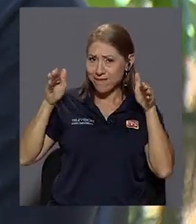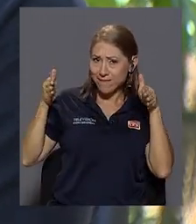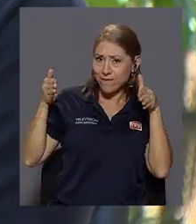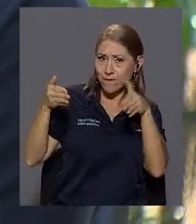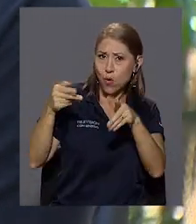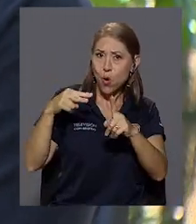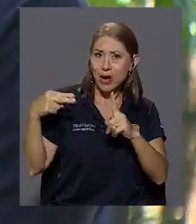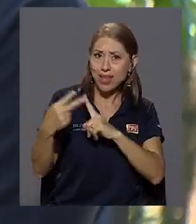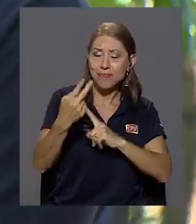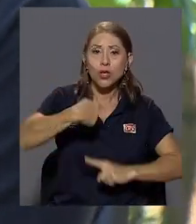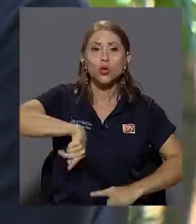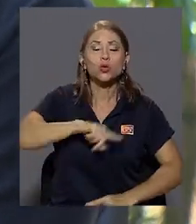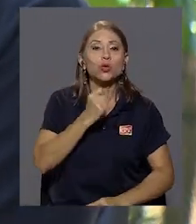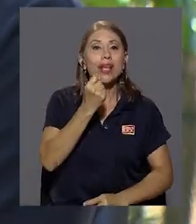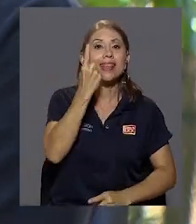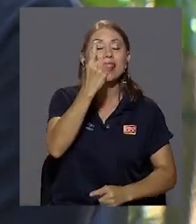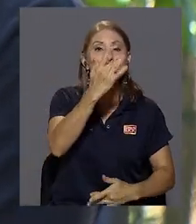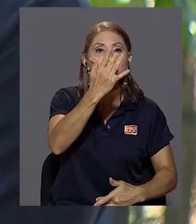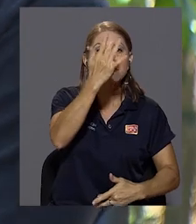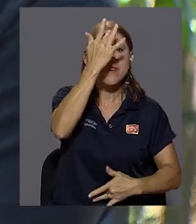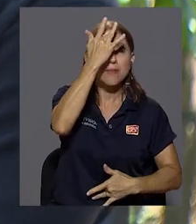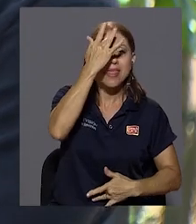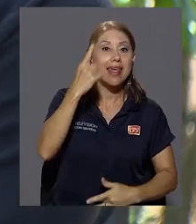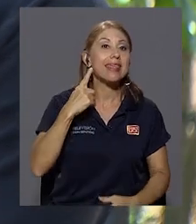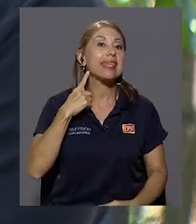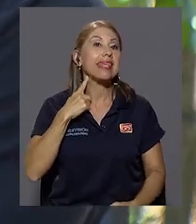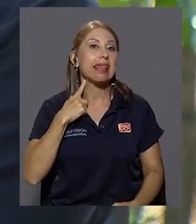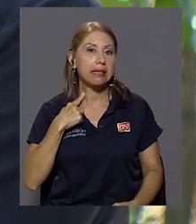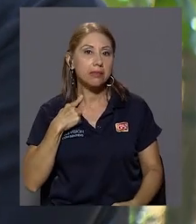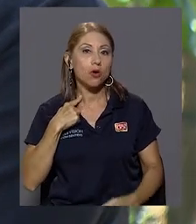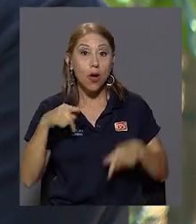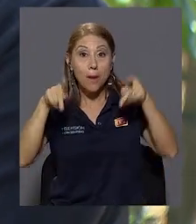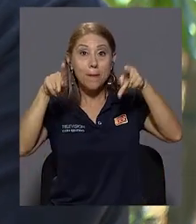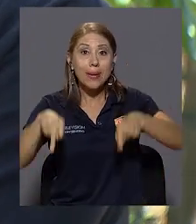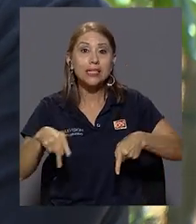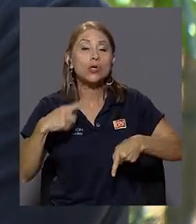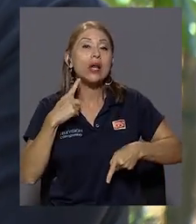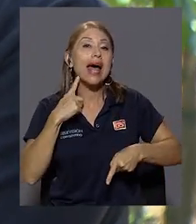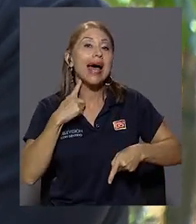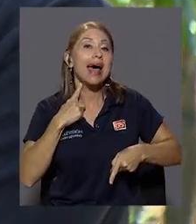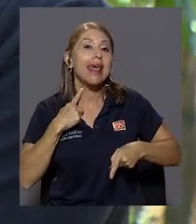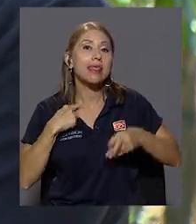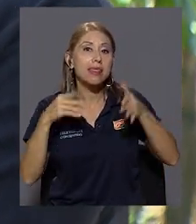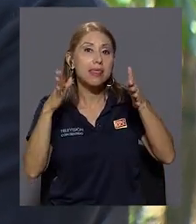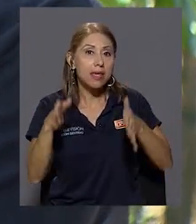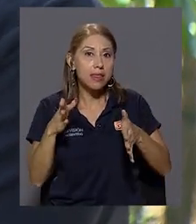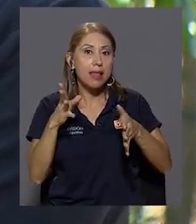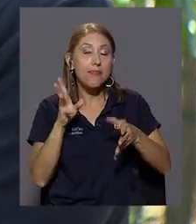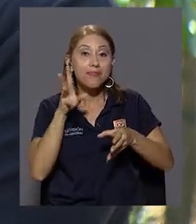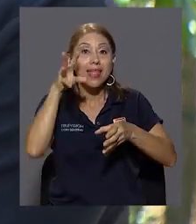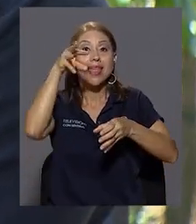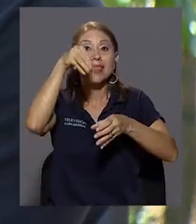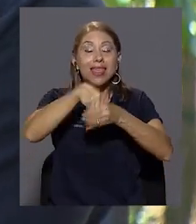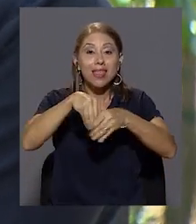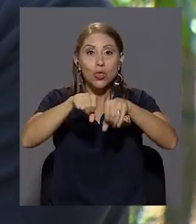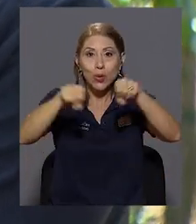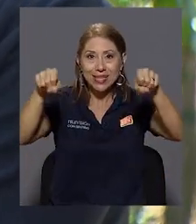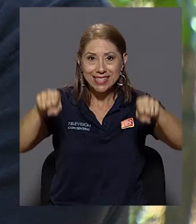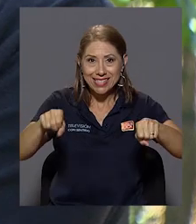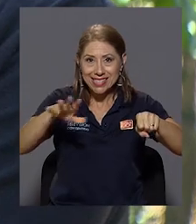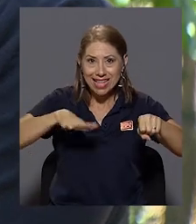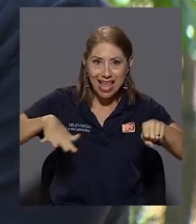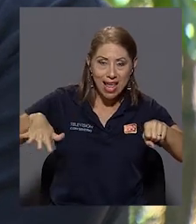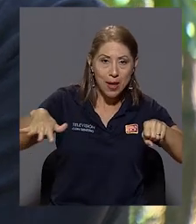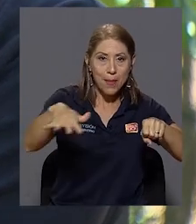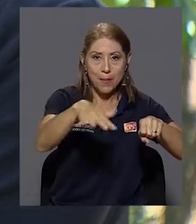nosotros entendemos la enfermedad y la adicción que, por ejemplo, el adicto dentro del sistema a nivel de